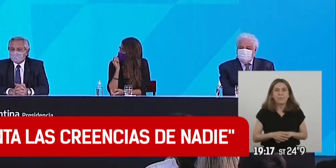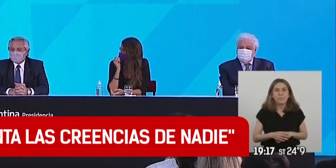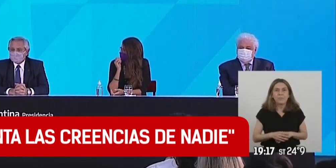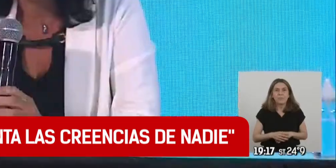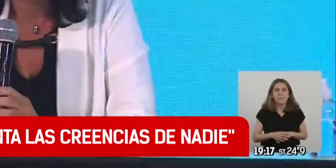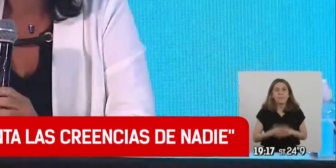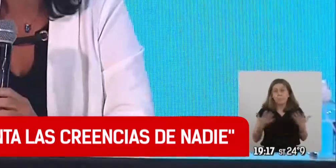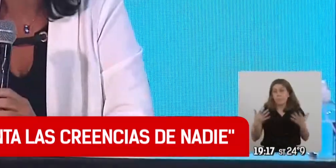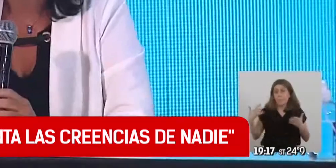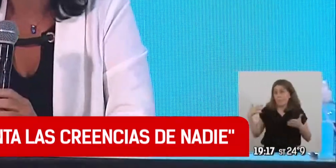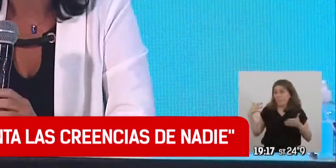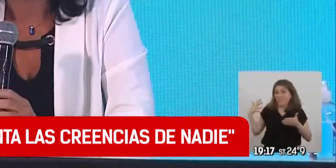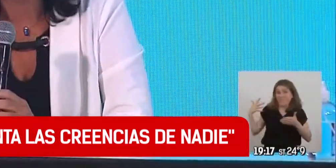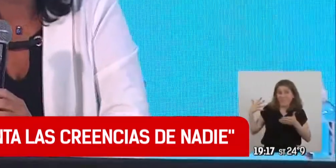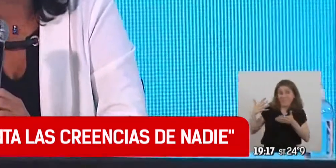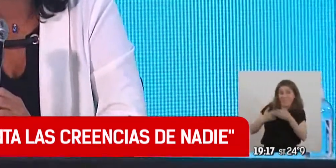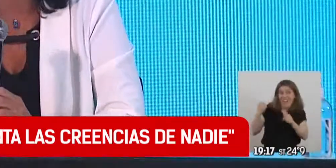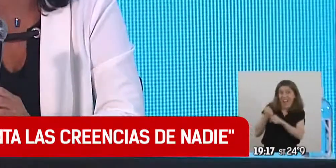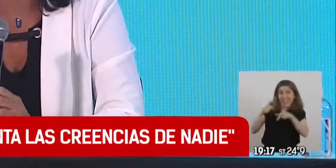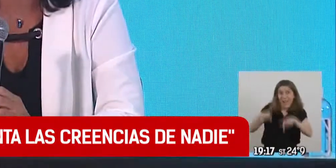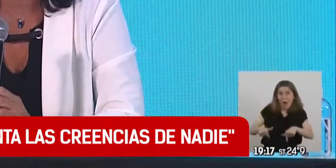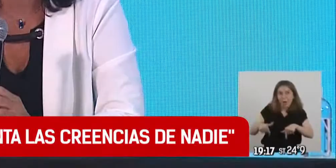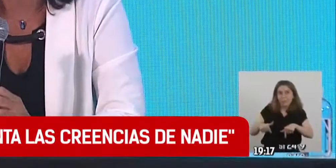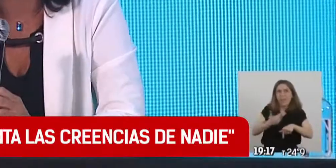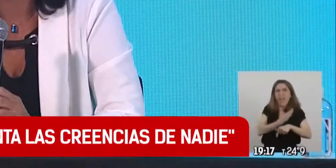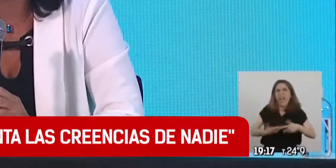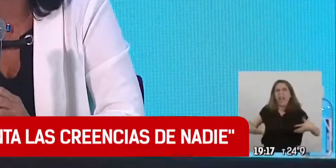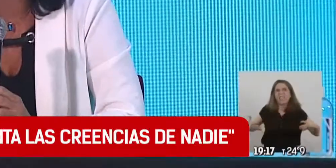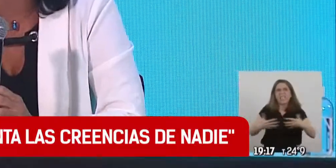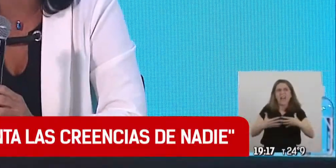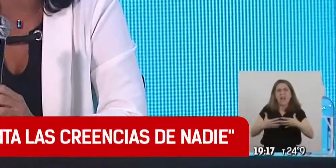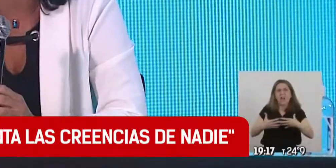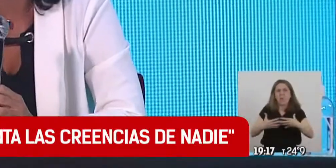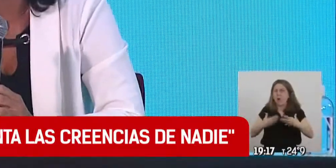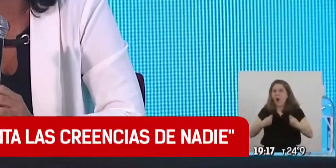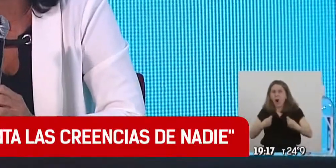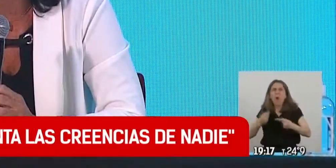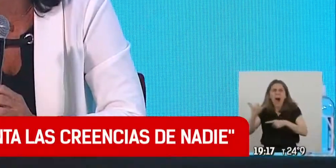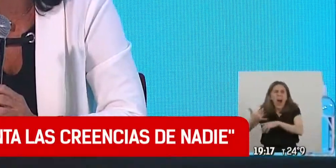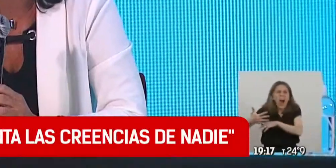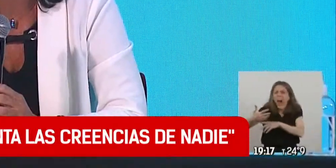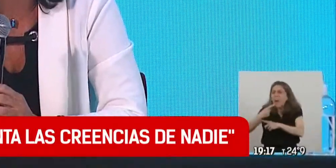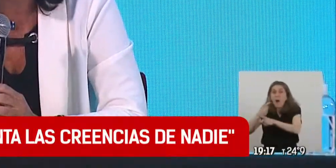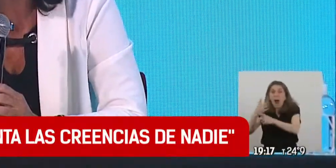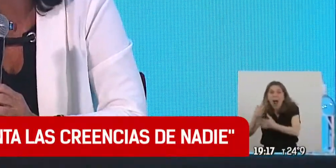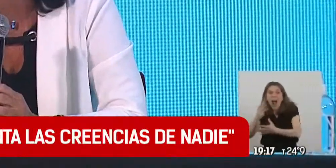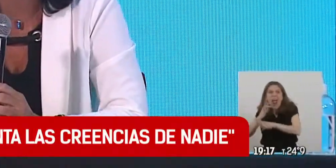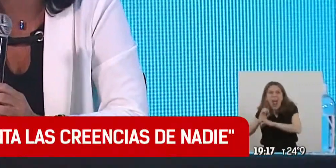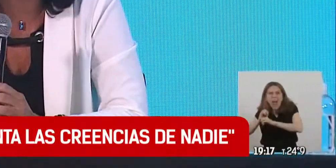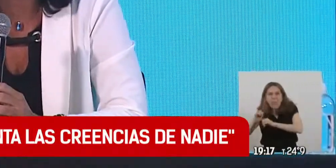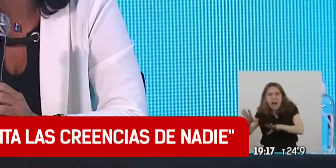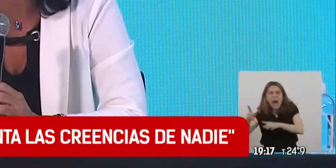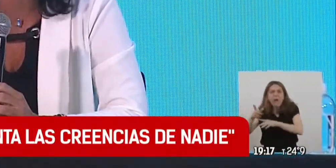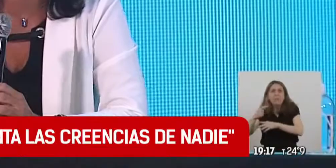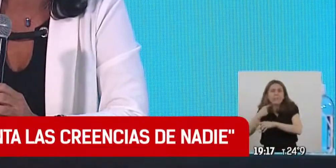Hasta hoy el Estado respondió con amenaza de cárcel, con procesos penales, con cárceles